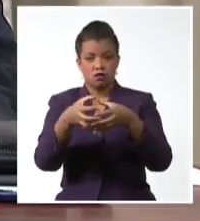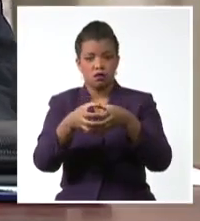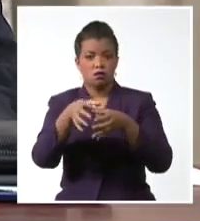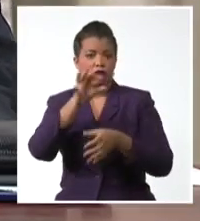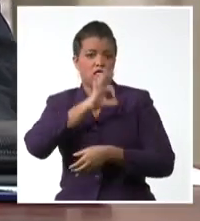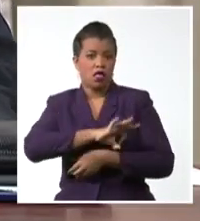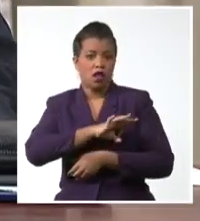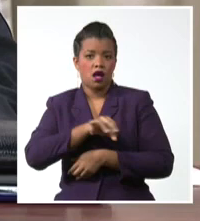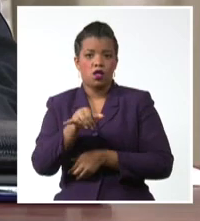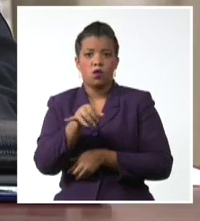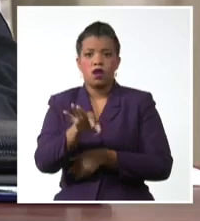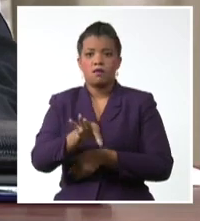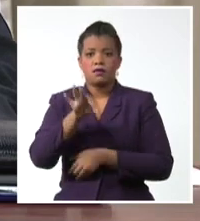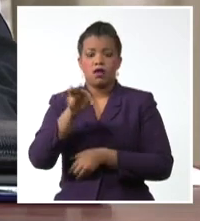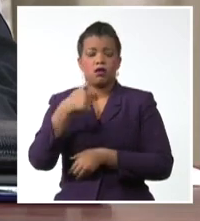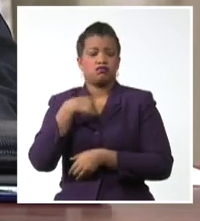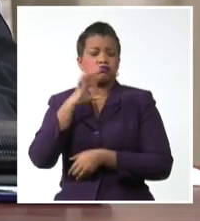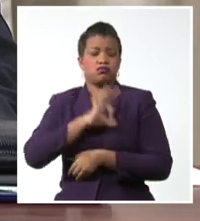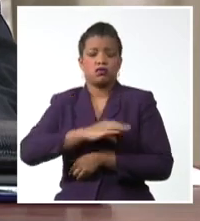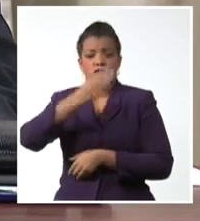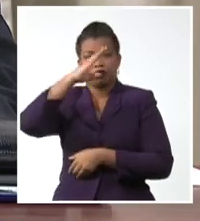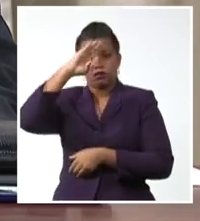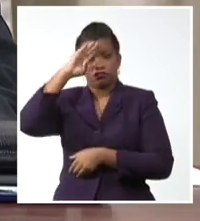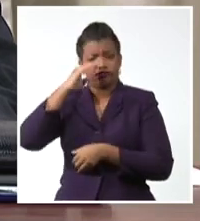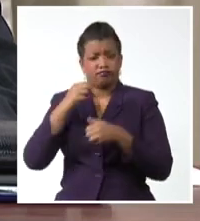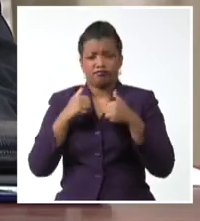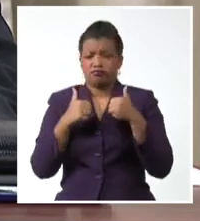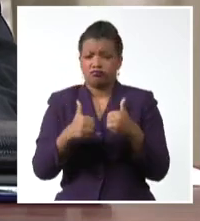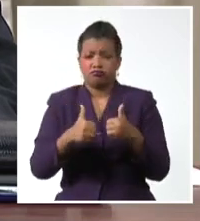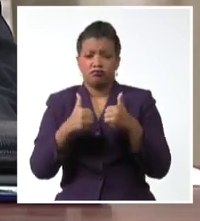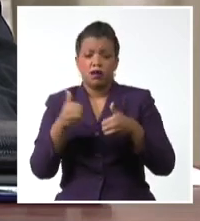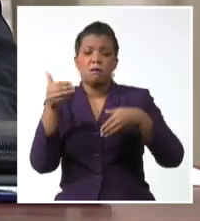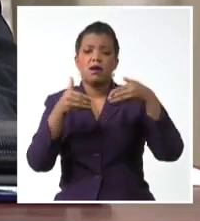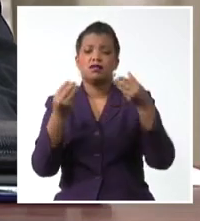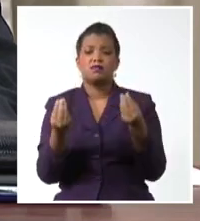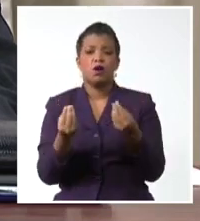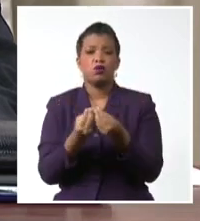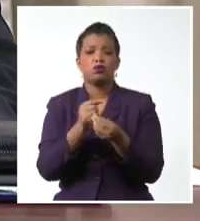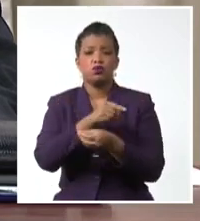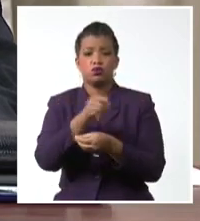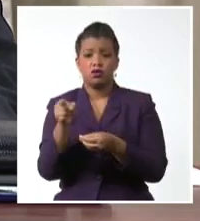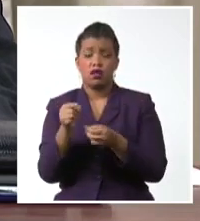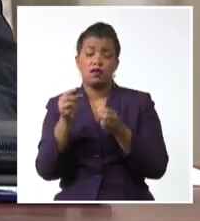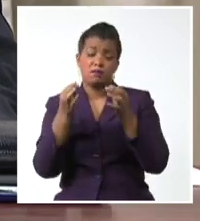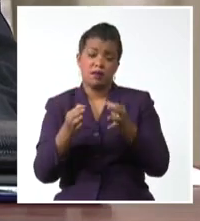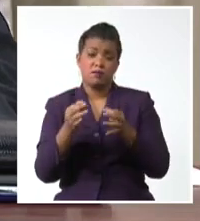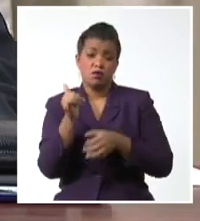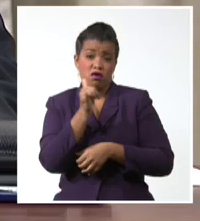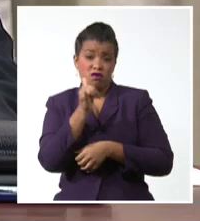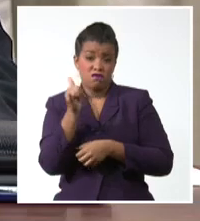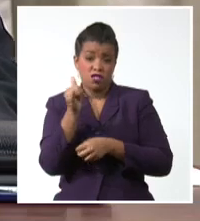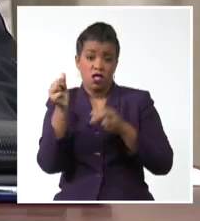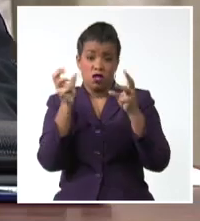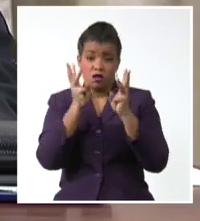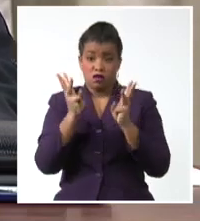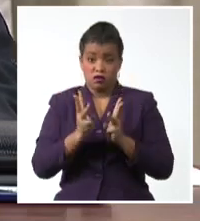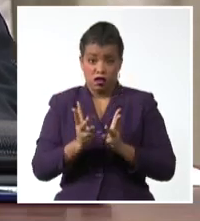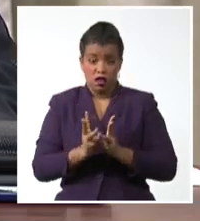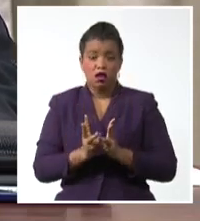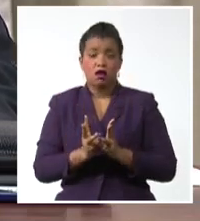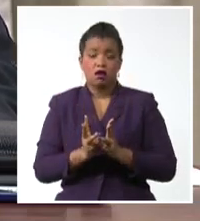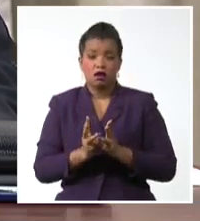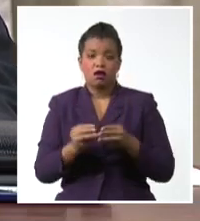es un honor para Cuba participar junto a ustedes aunque sea de manera virtual en la inauguración